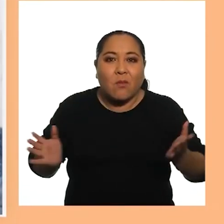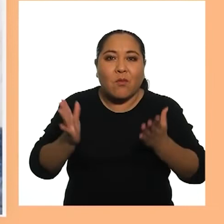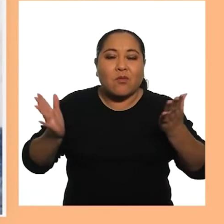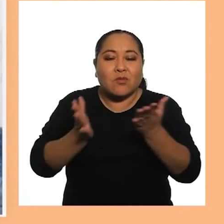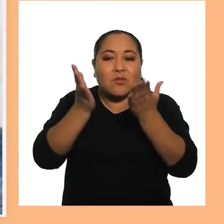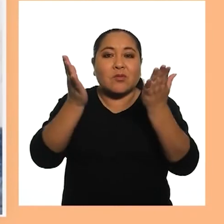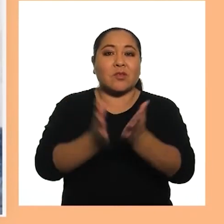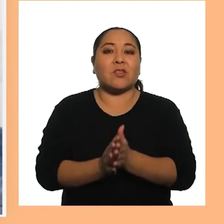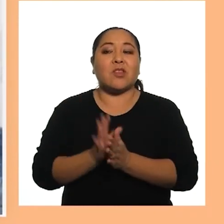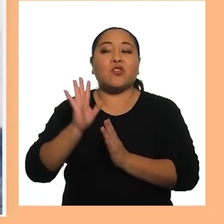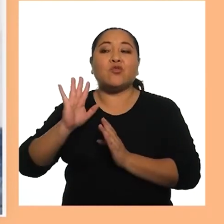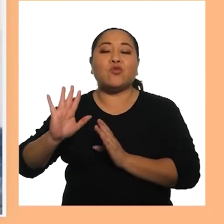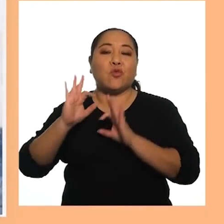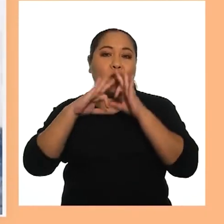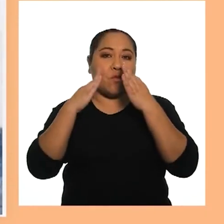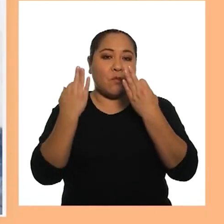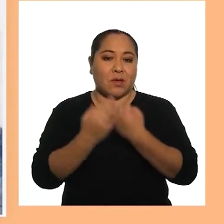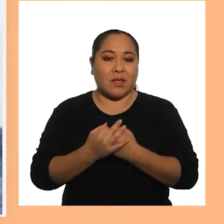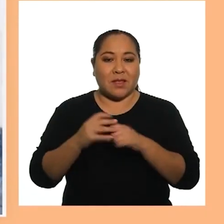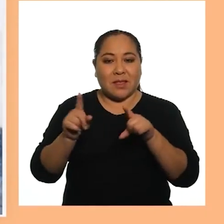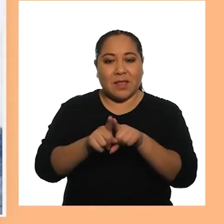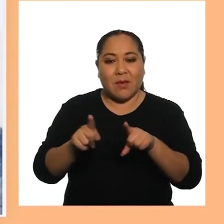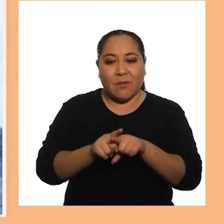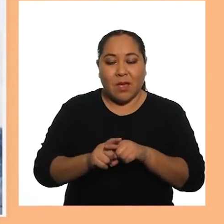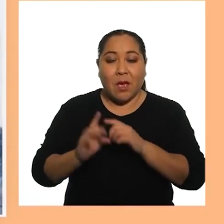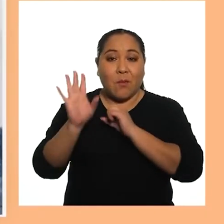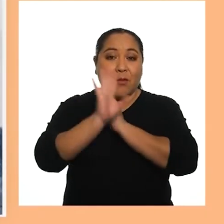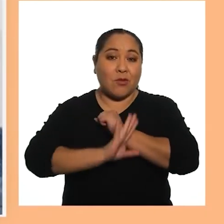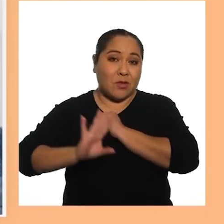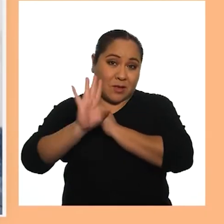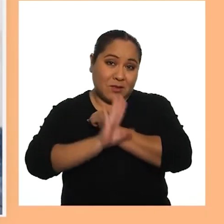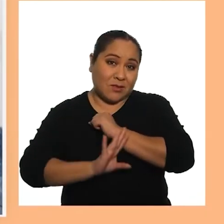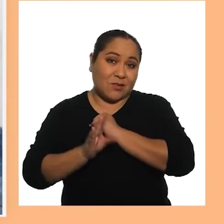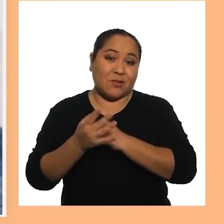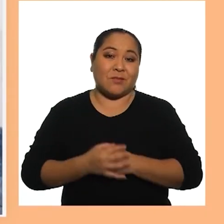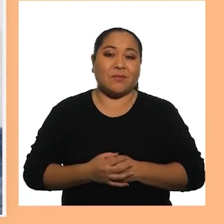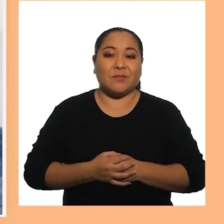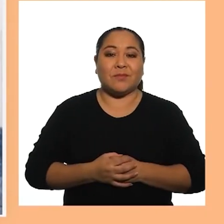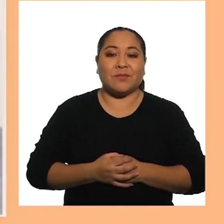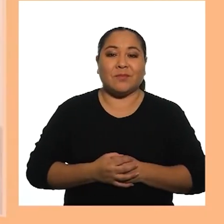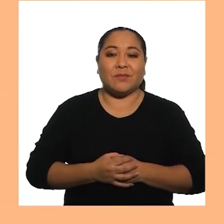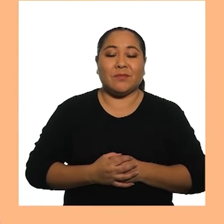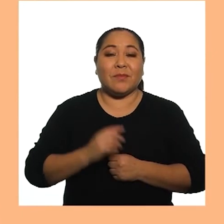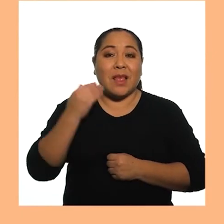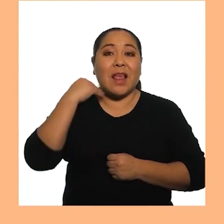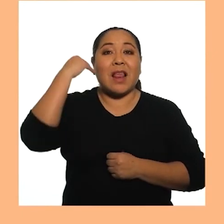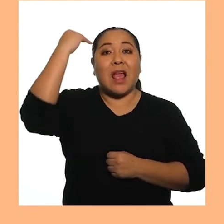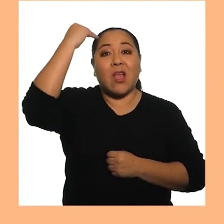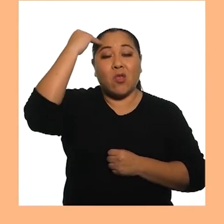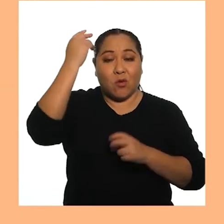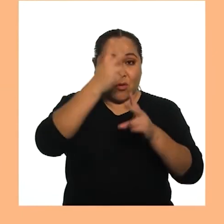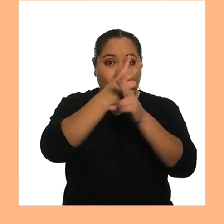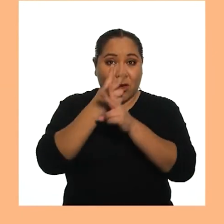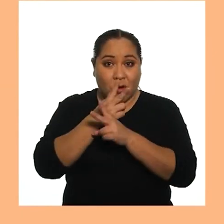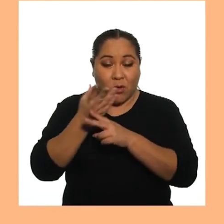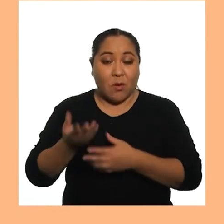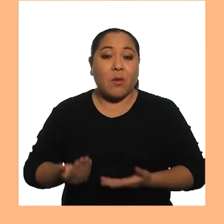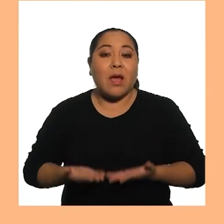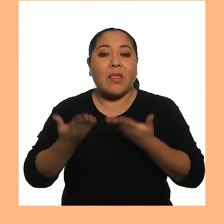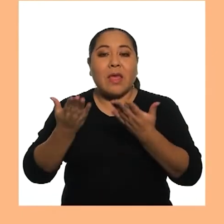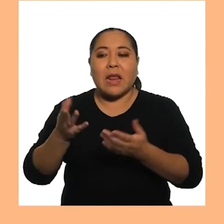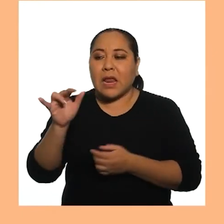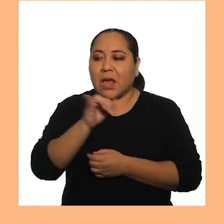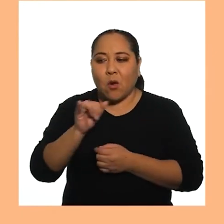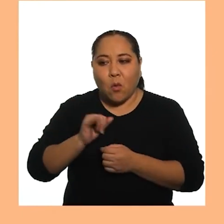la motivación Y el estímulo De sus familiares Además de la seguridad Y protección El adulto cuidador